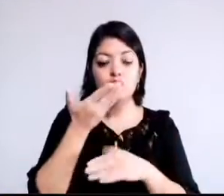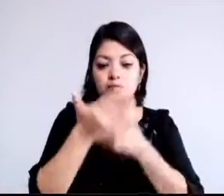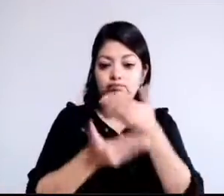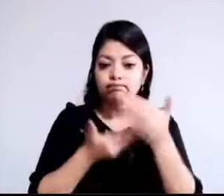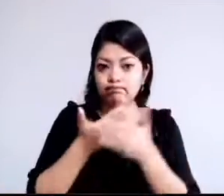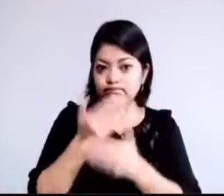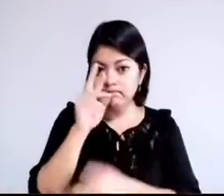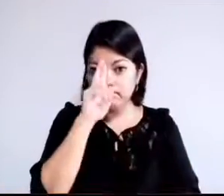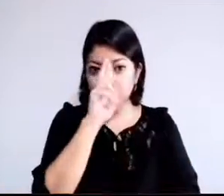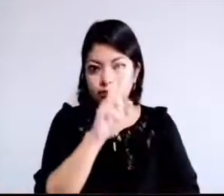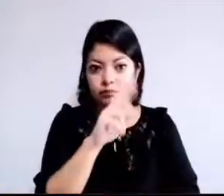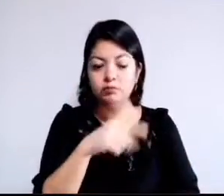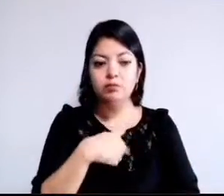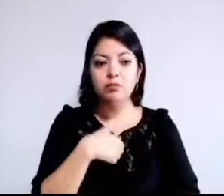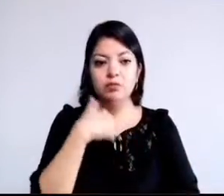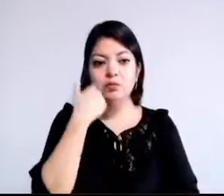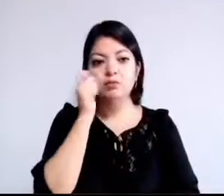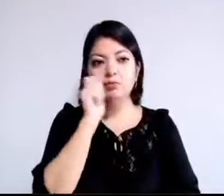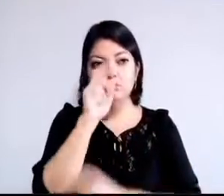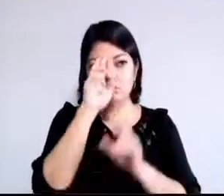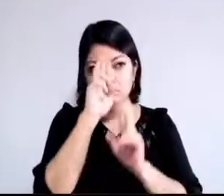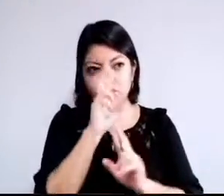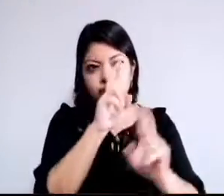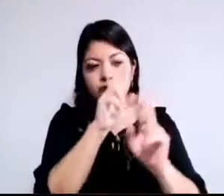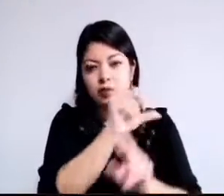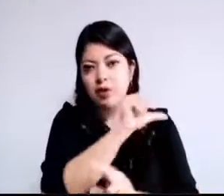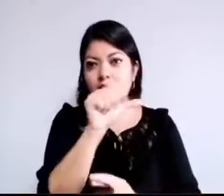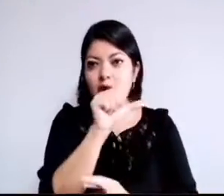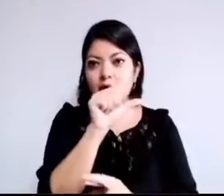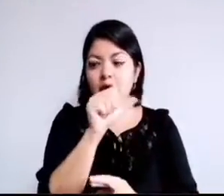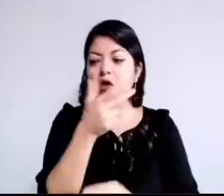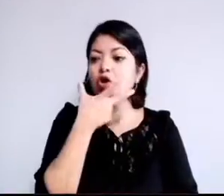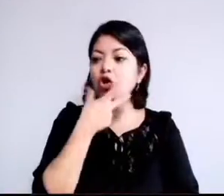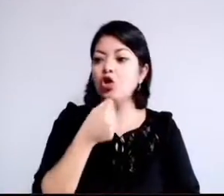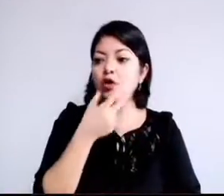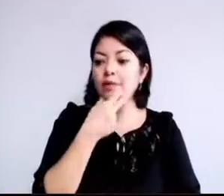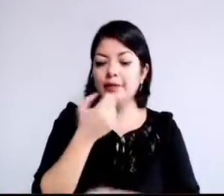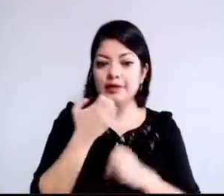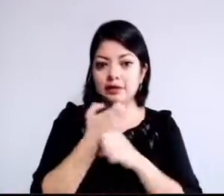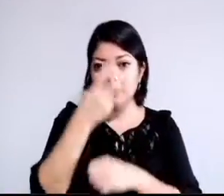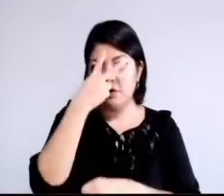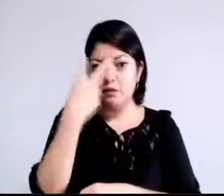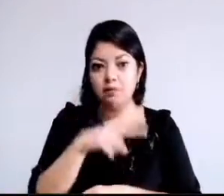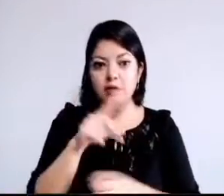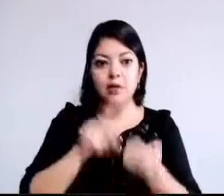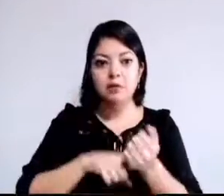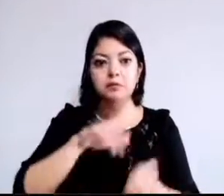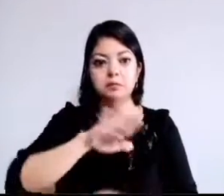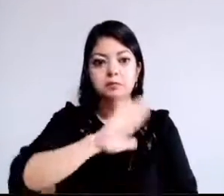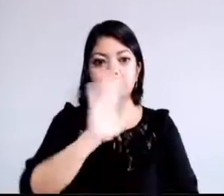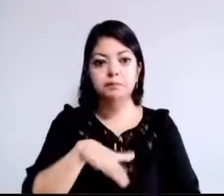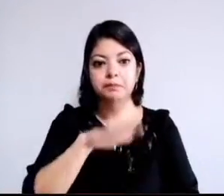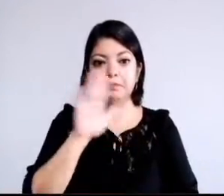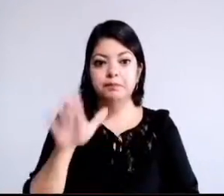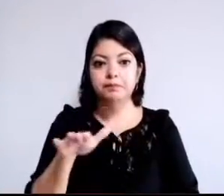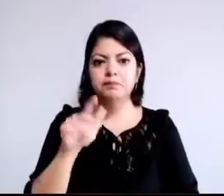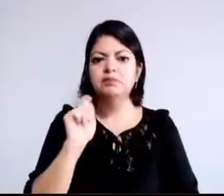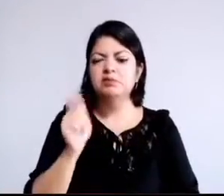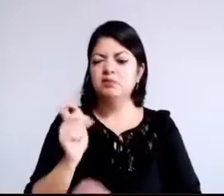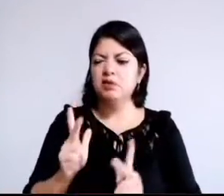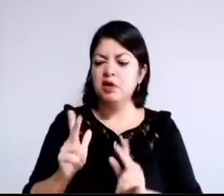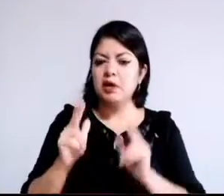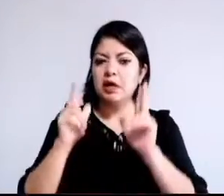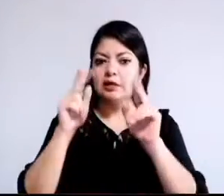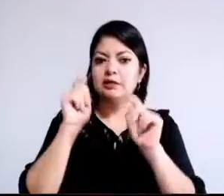hago un sentido homenaje a los hombres mexiquenses que han perdido la vida por el cáncer de próstata.